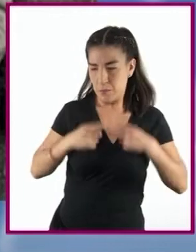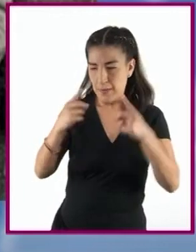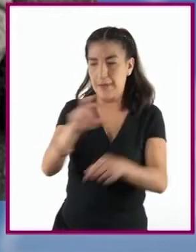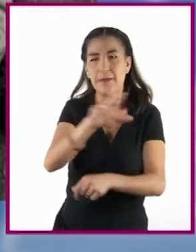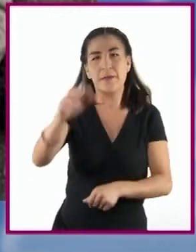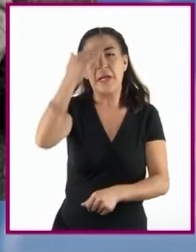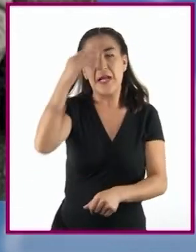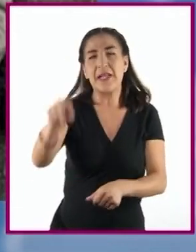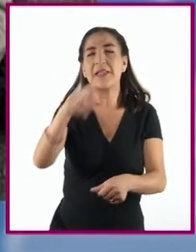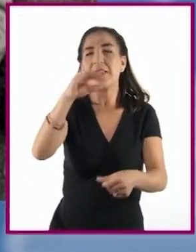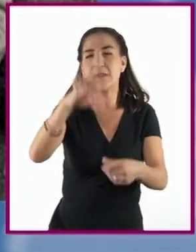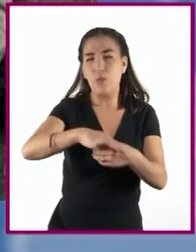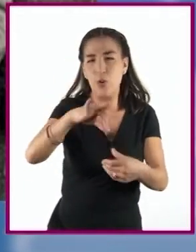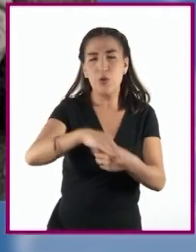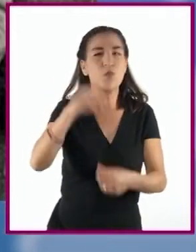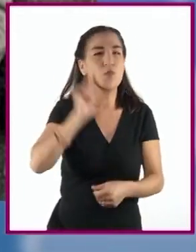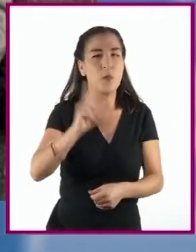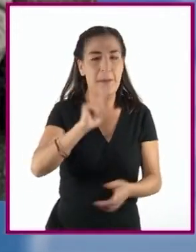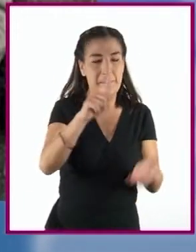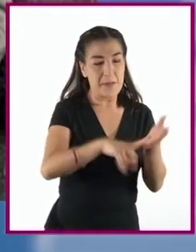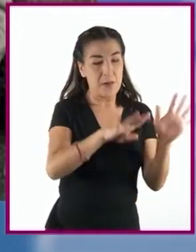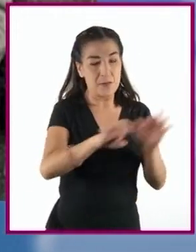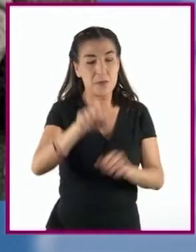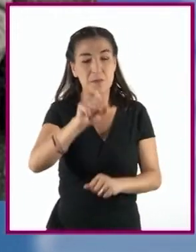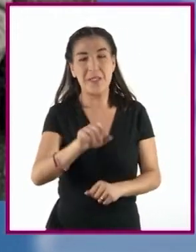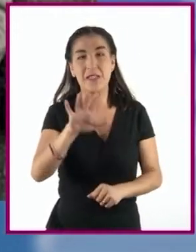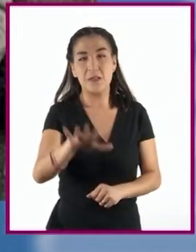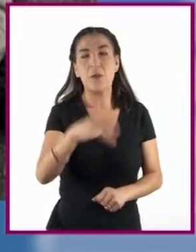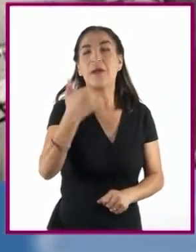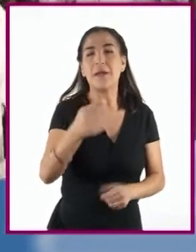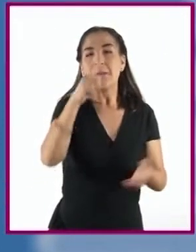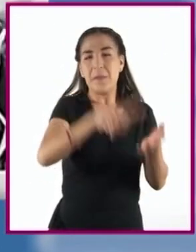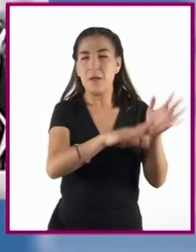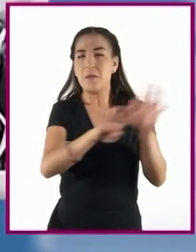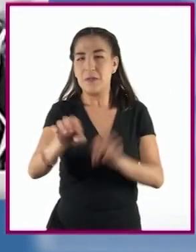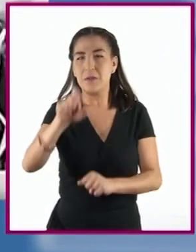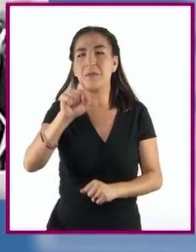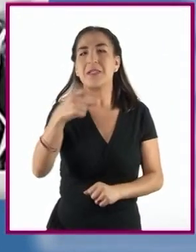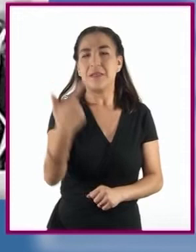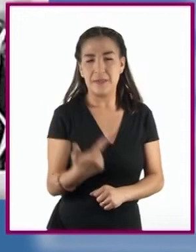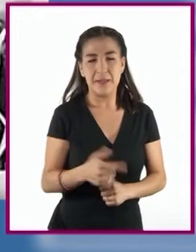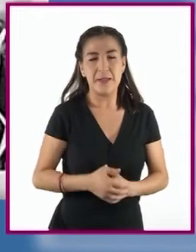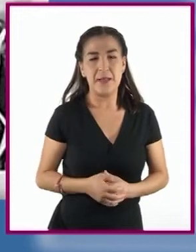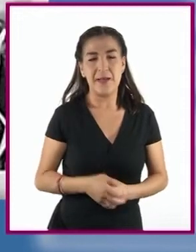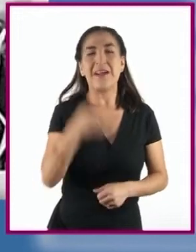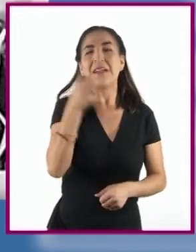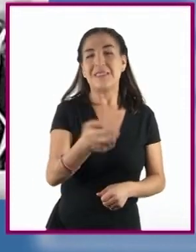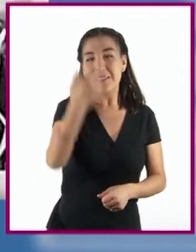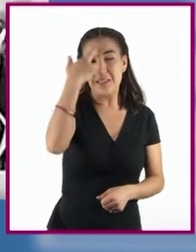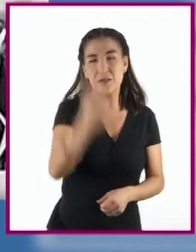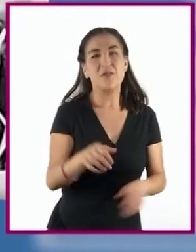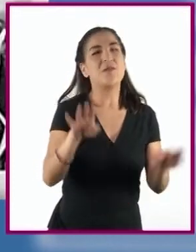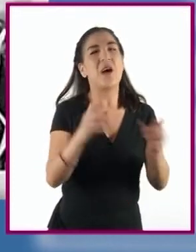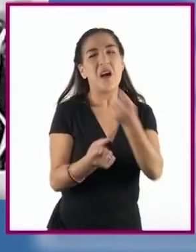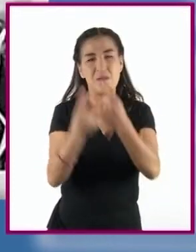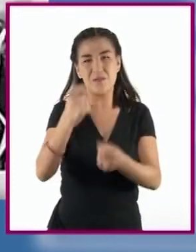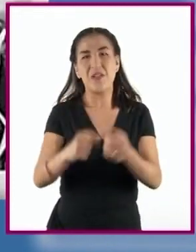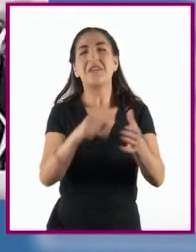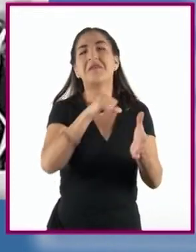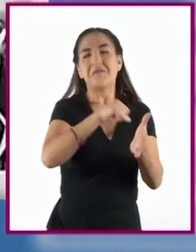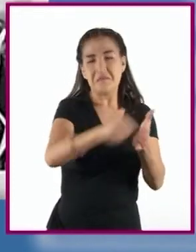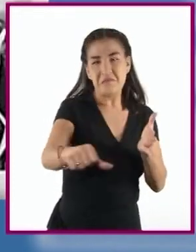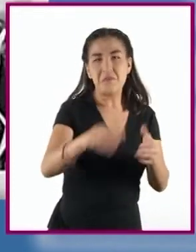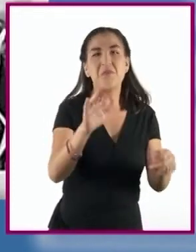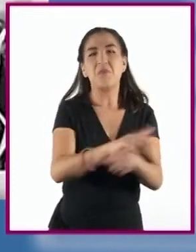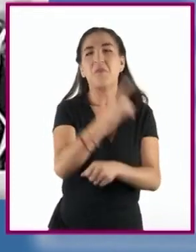1925 y 1927 respectivamente. Sin embargo, dichas medidas fueron eliminadas un par de años